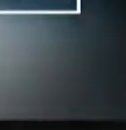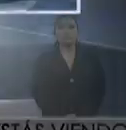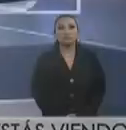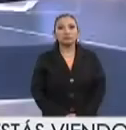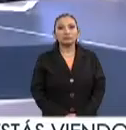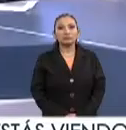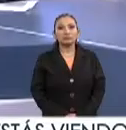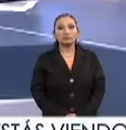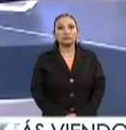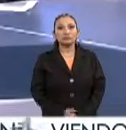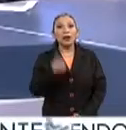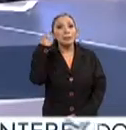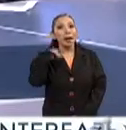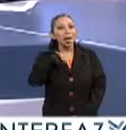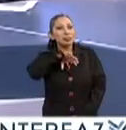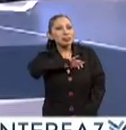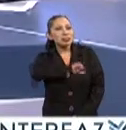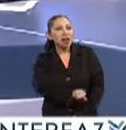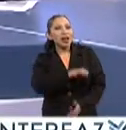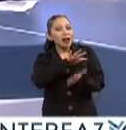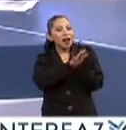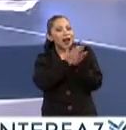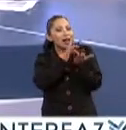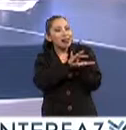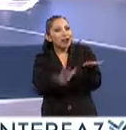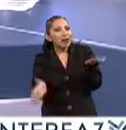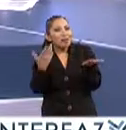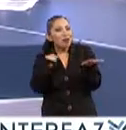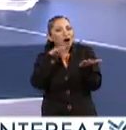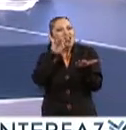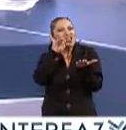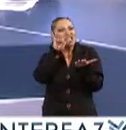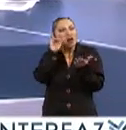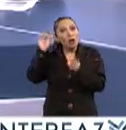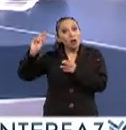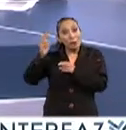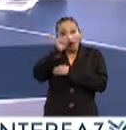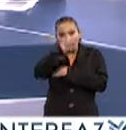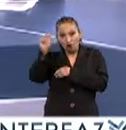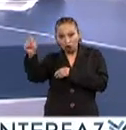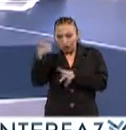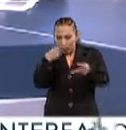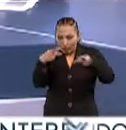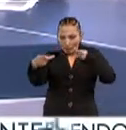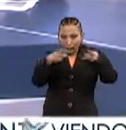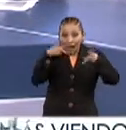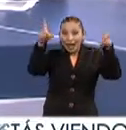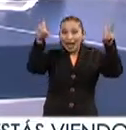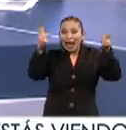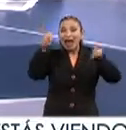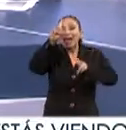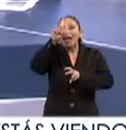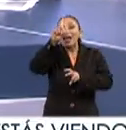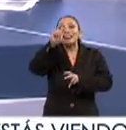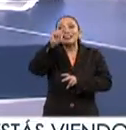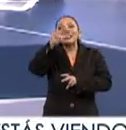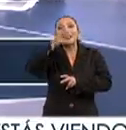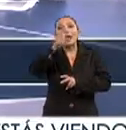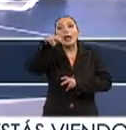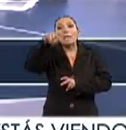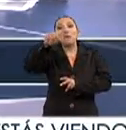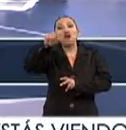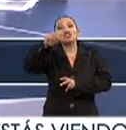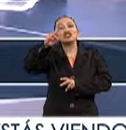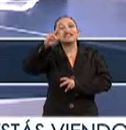Y para los amantes de la literatura de ficción, la Universidad de Toronto organiza Demonstris, Demonstris,